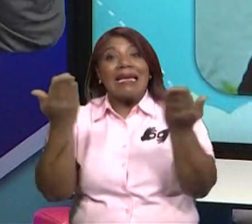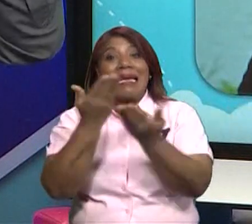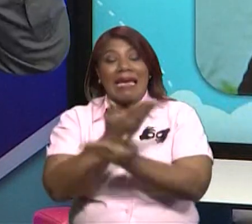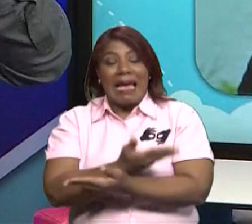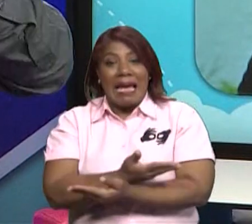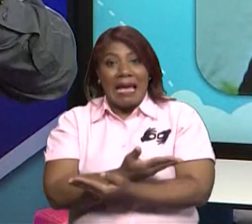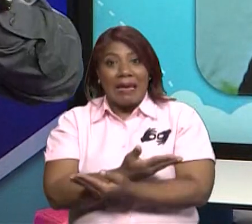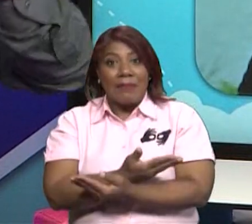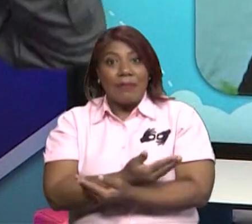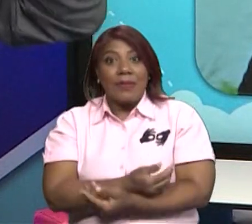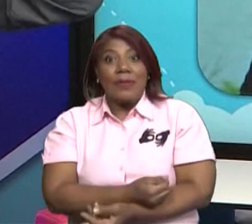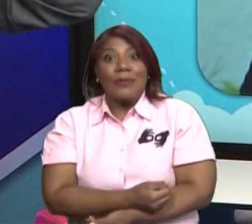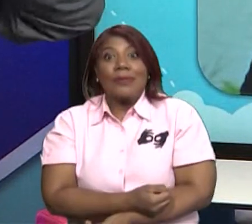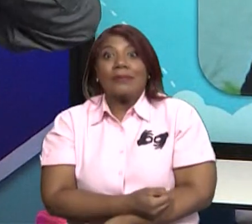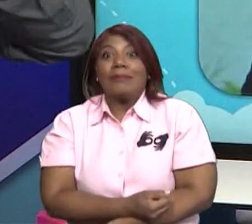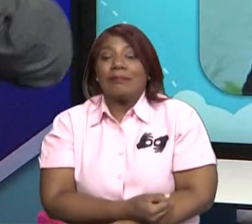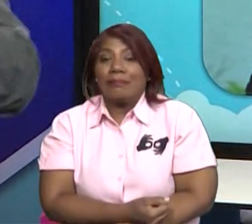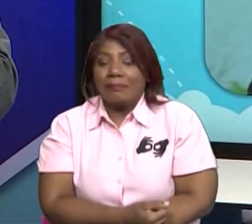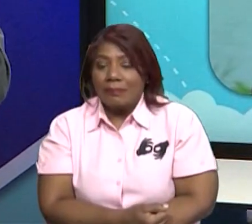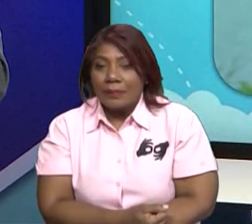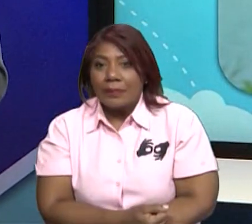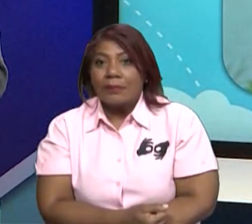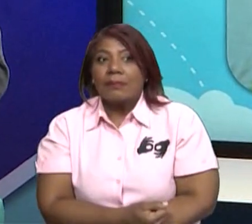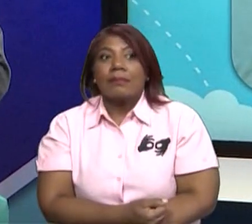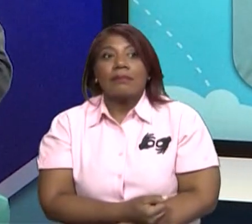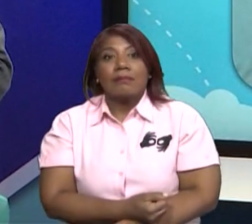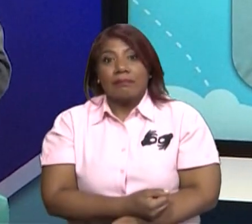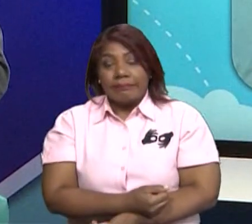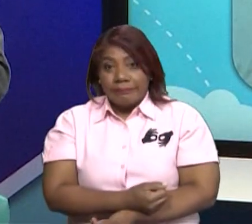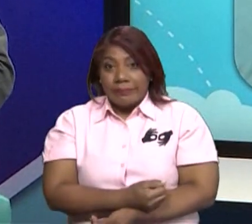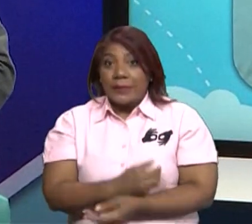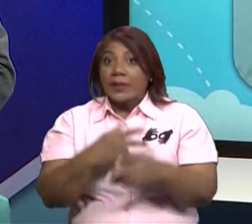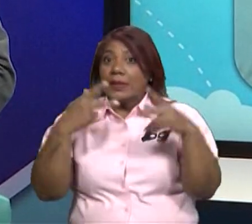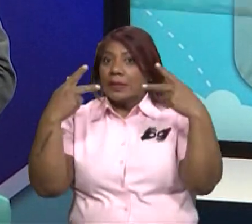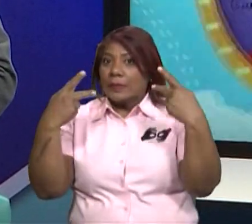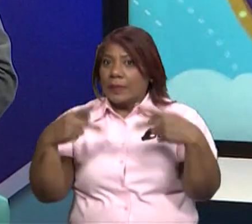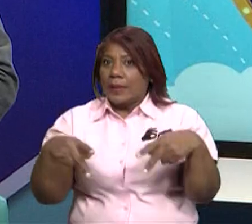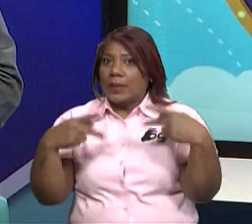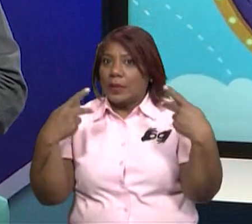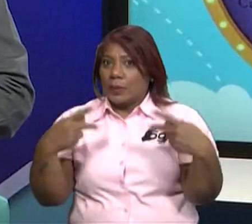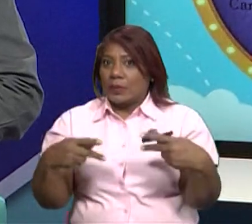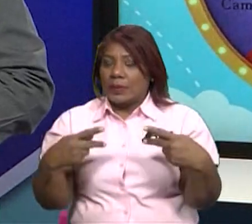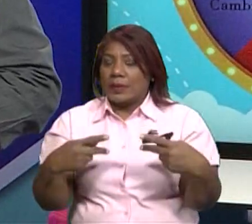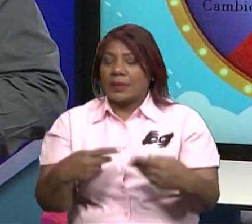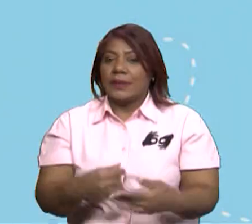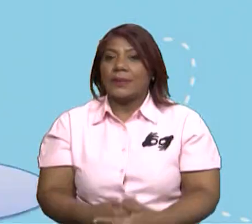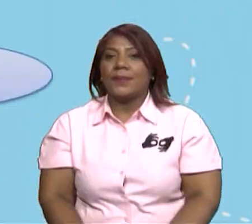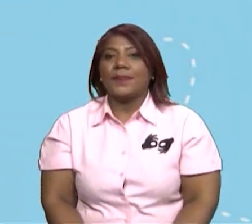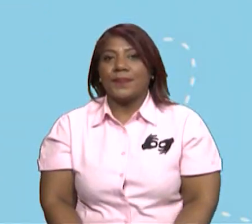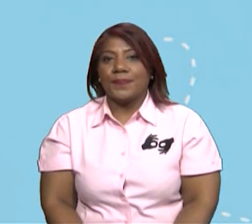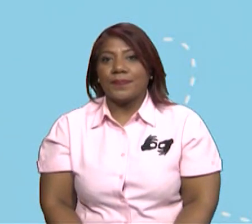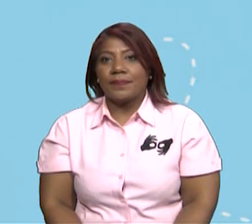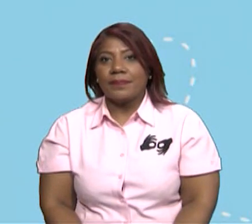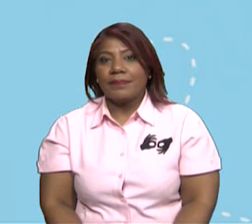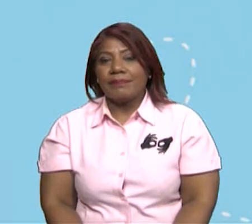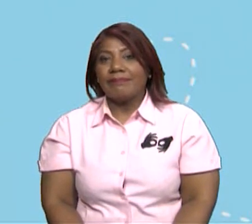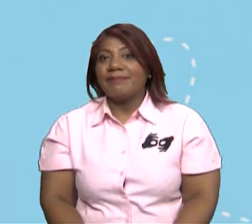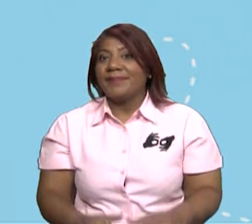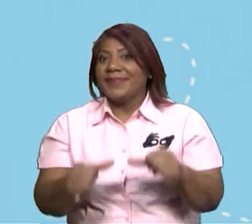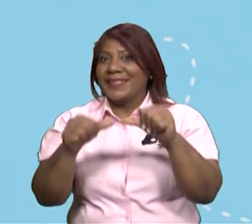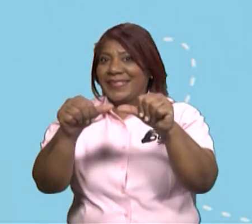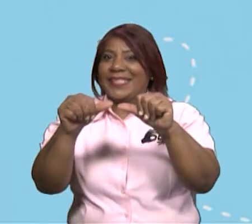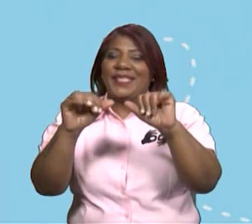hay muchas especies que se han introducido para hacer esto. Bien, mis queridos estudiantes. Una vez más vamos con